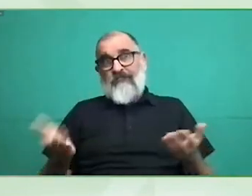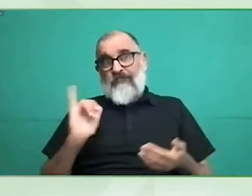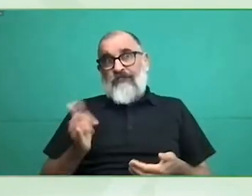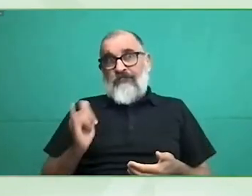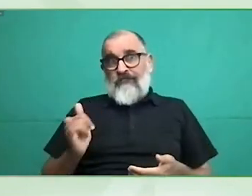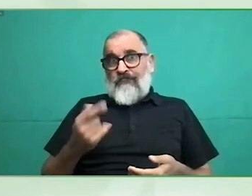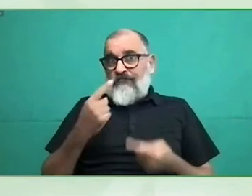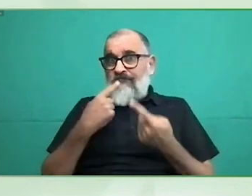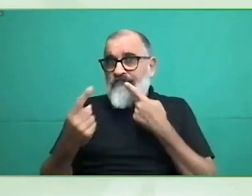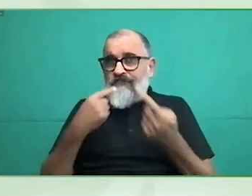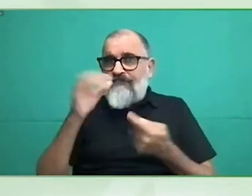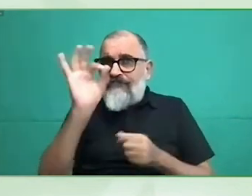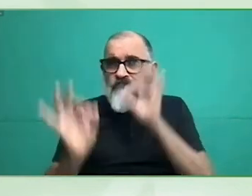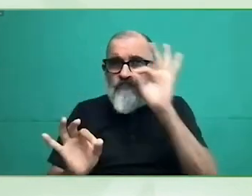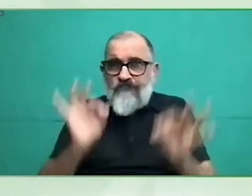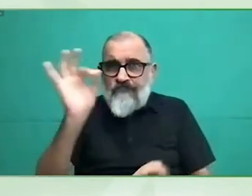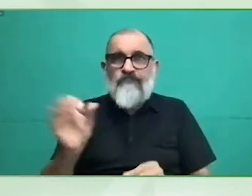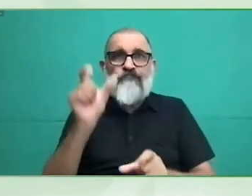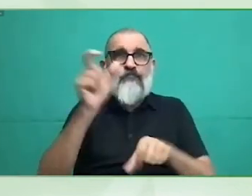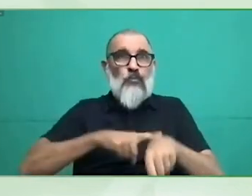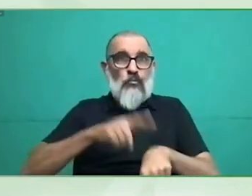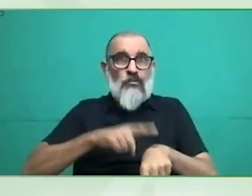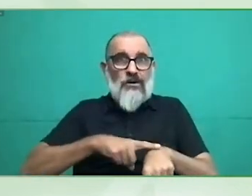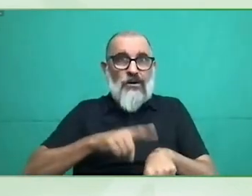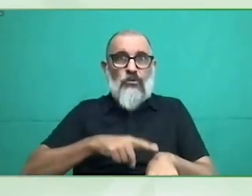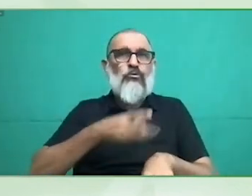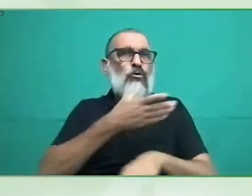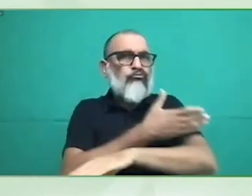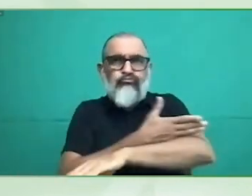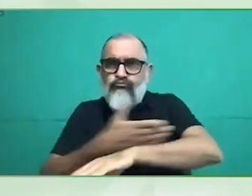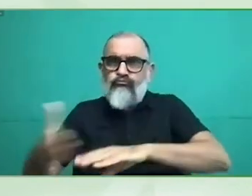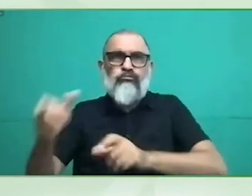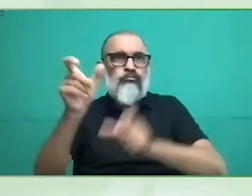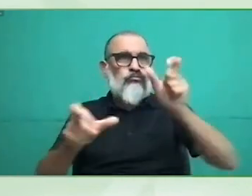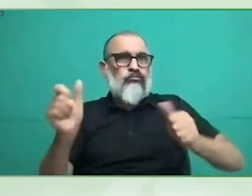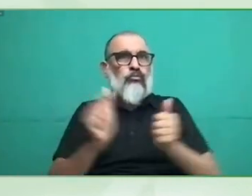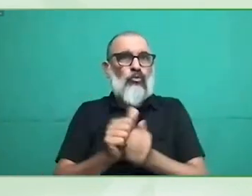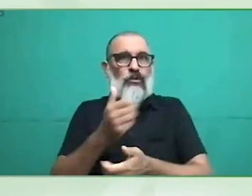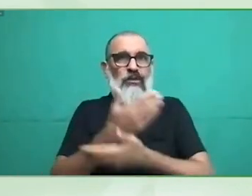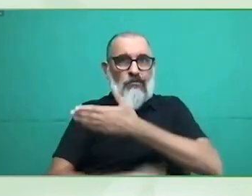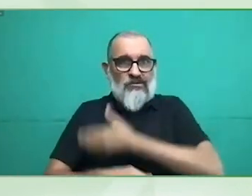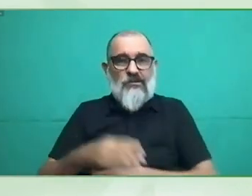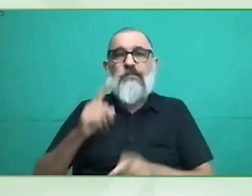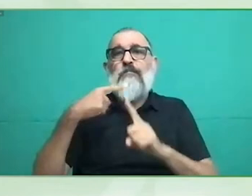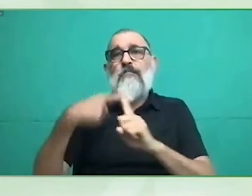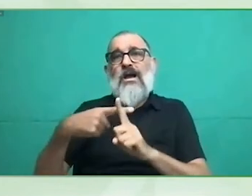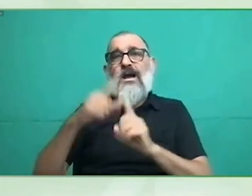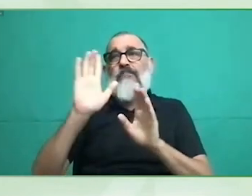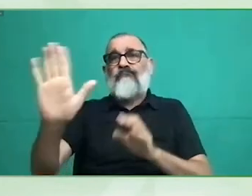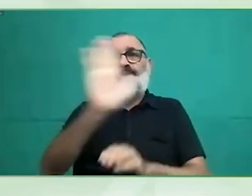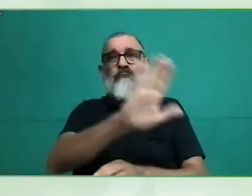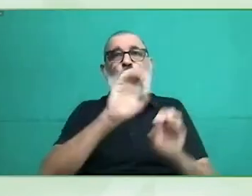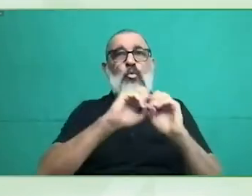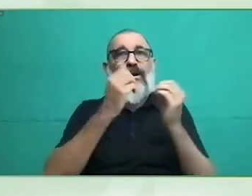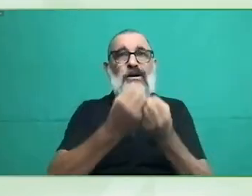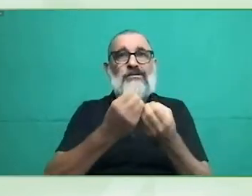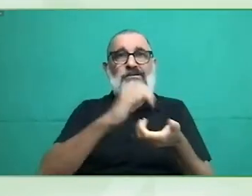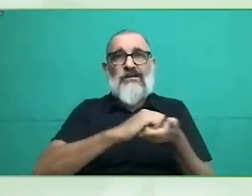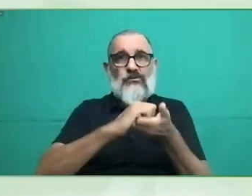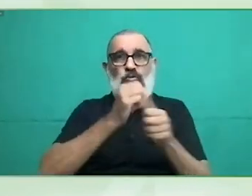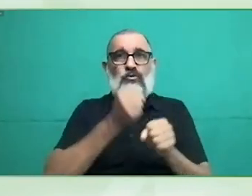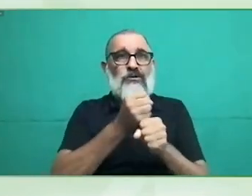referencia al caso español el marco normativo español establece el derecho a la